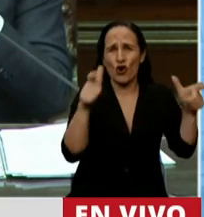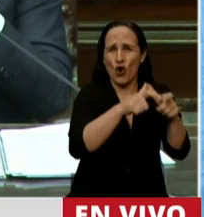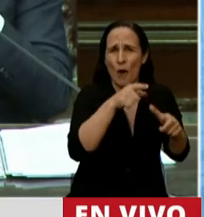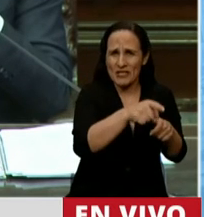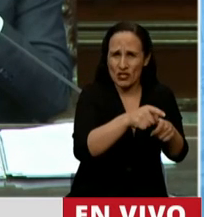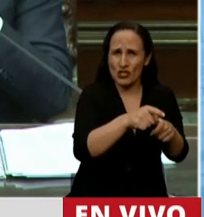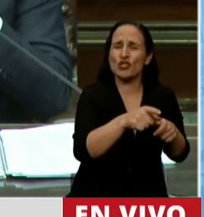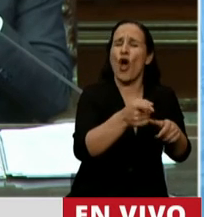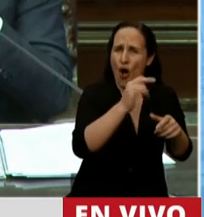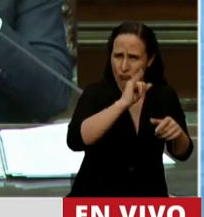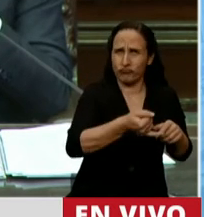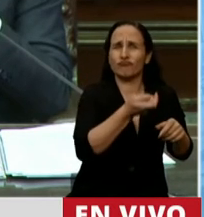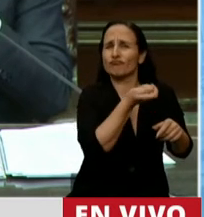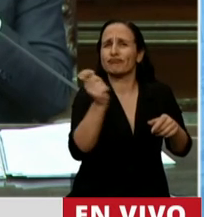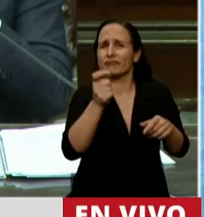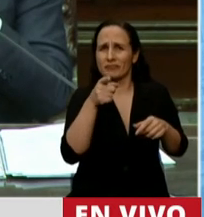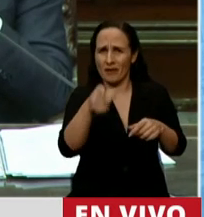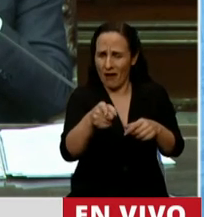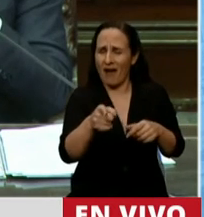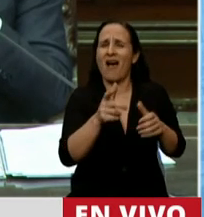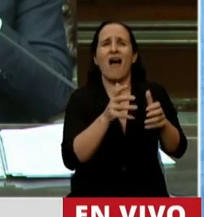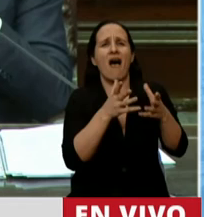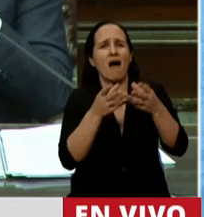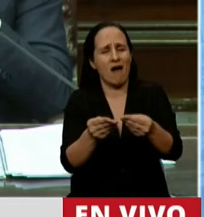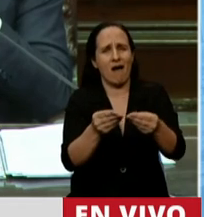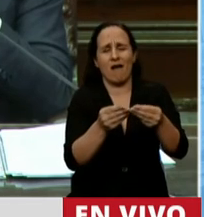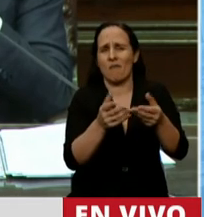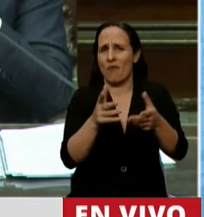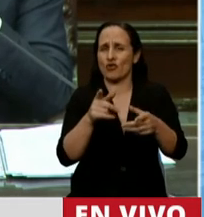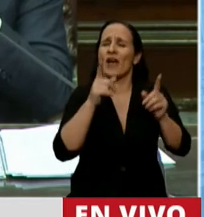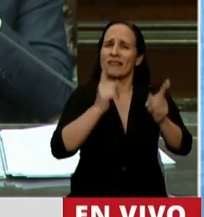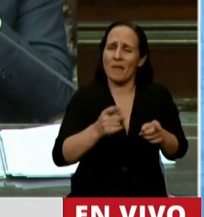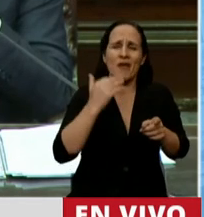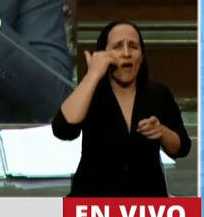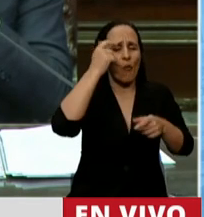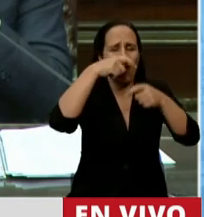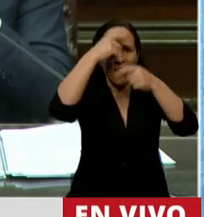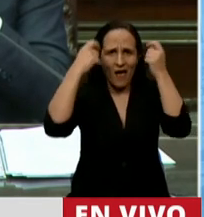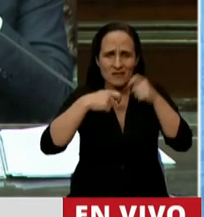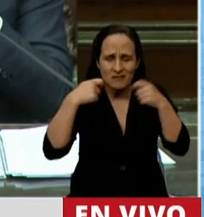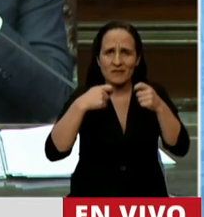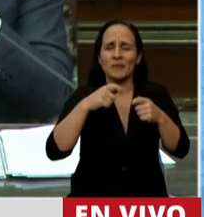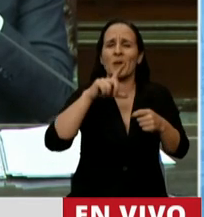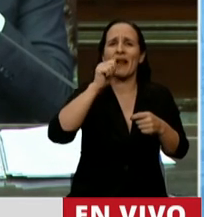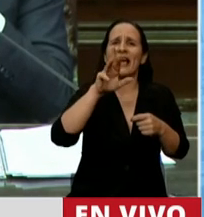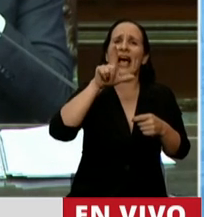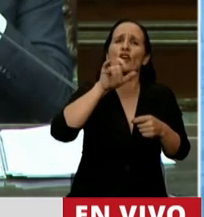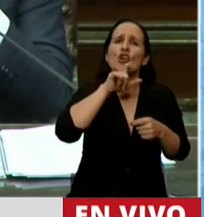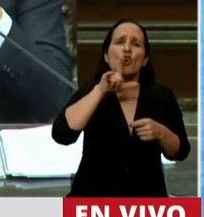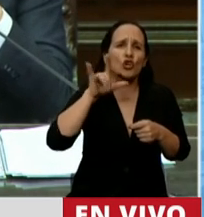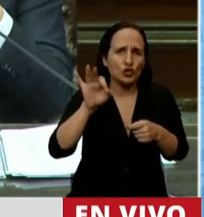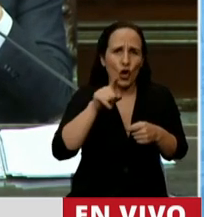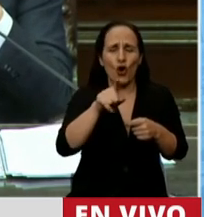se presentaron como creyentes en la causa, que acompañan, y para las abuelas de Plaza de Mayo, para Estela de Carlotto, que está